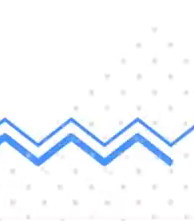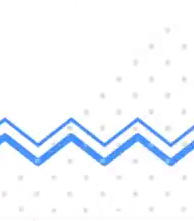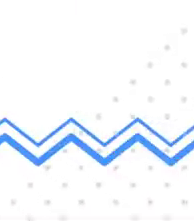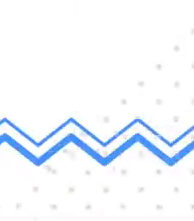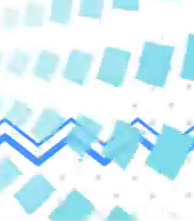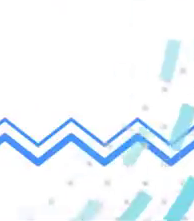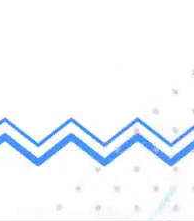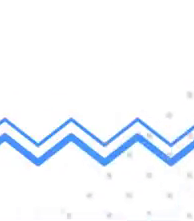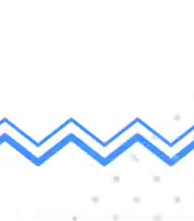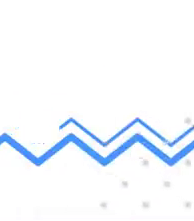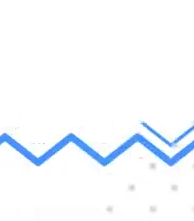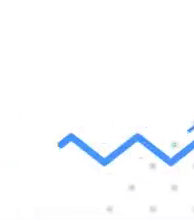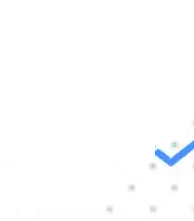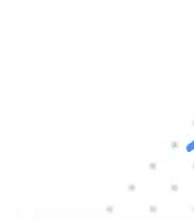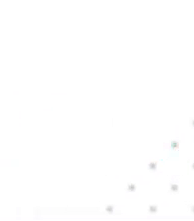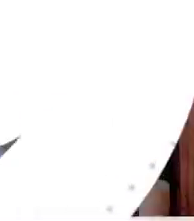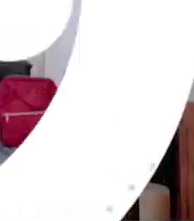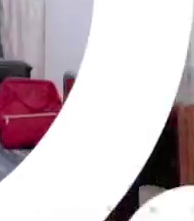Guau, vamos brincar.